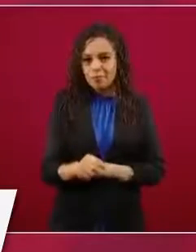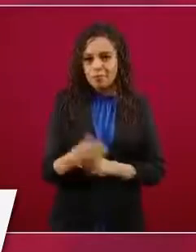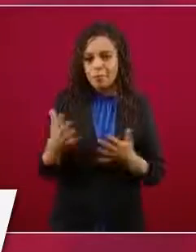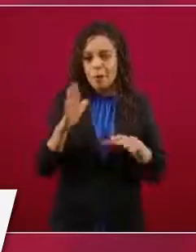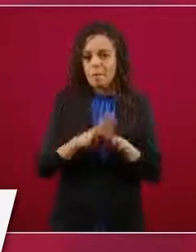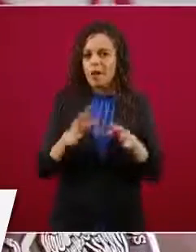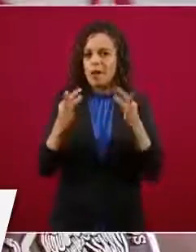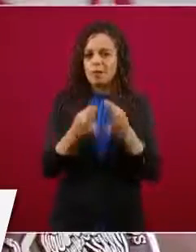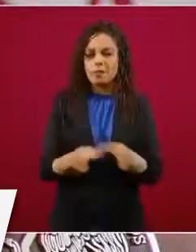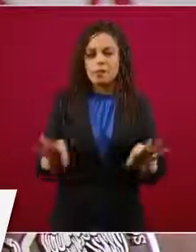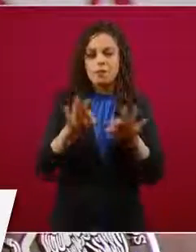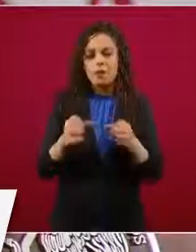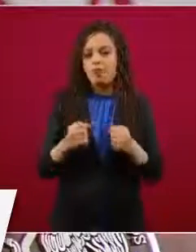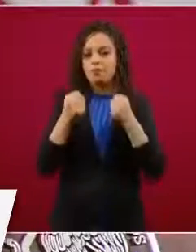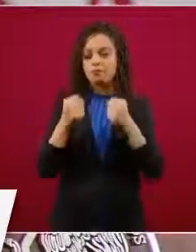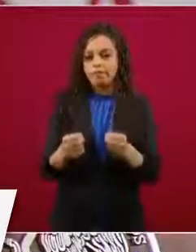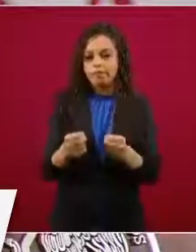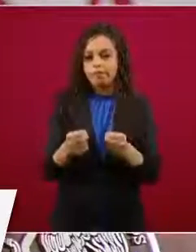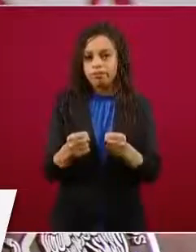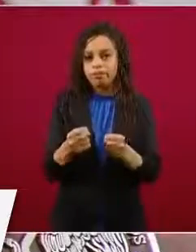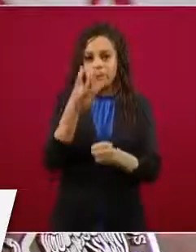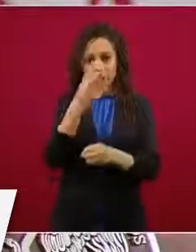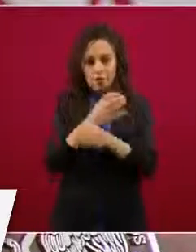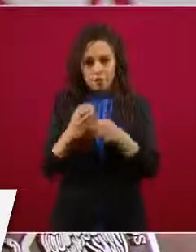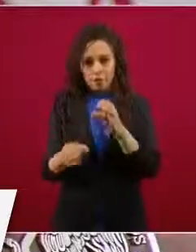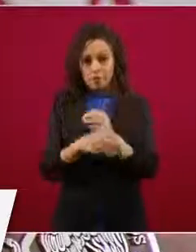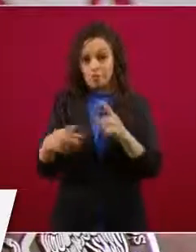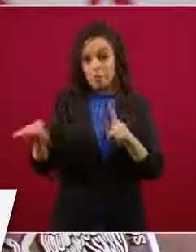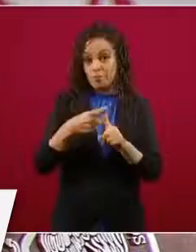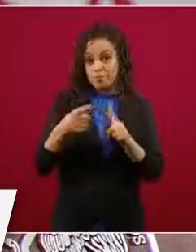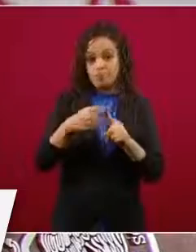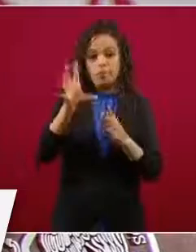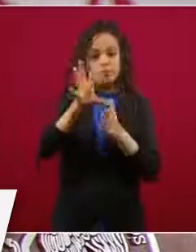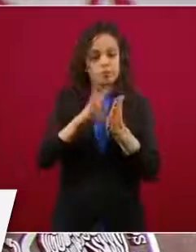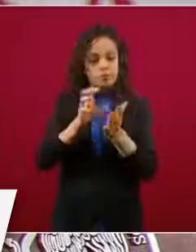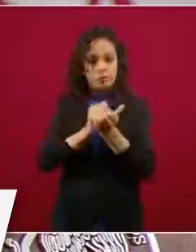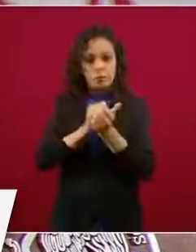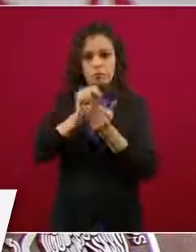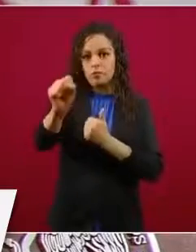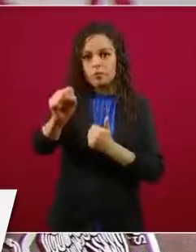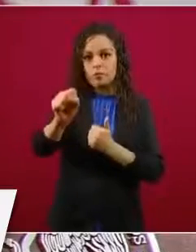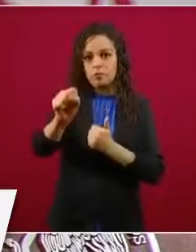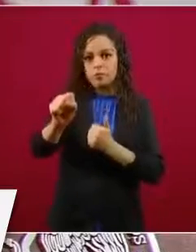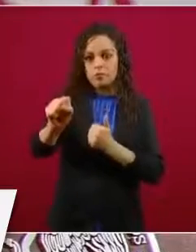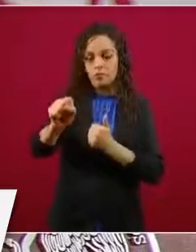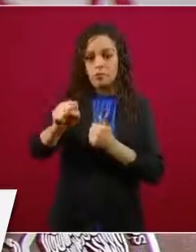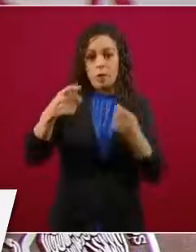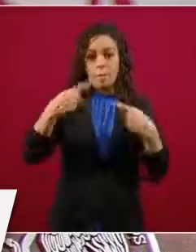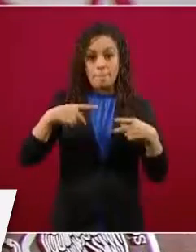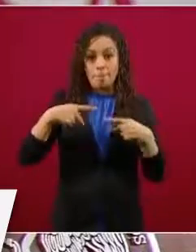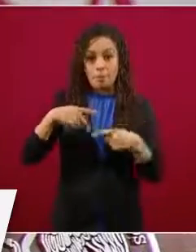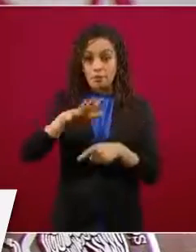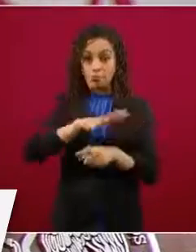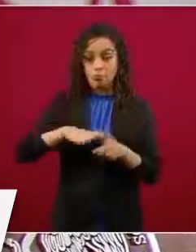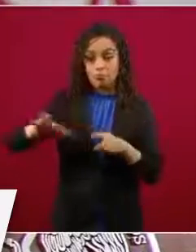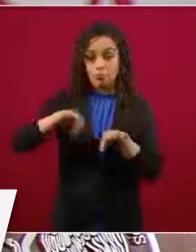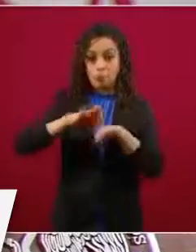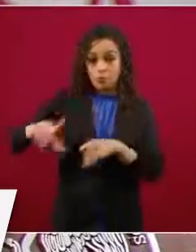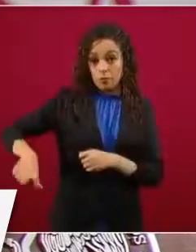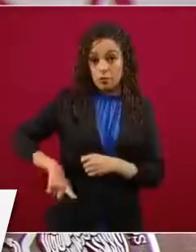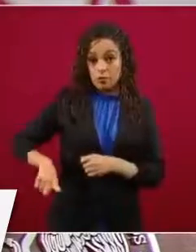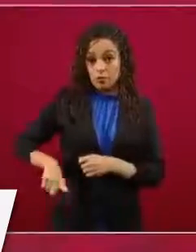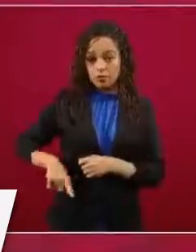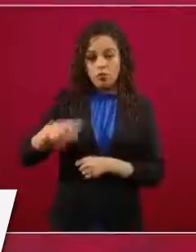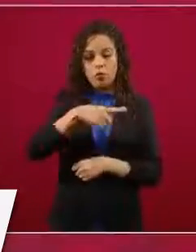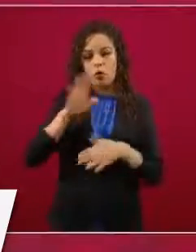la Constitución, la Constitución política de los Estados Unidos mexicanos que todos los que somos funcionarios juramos y protestamos